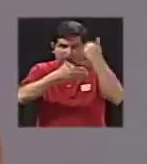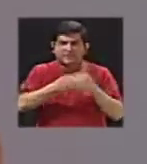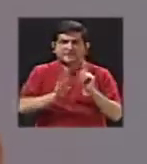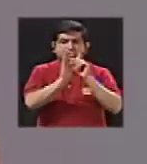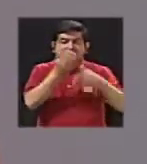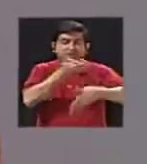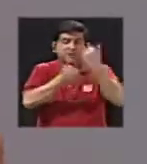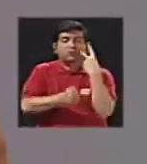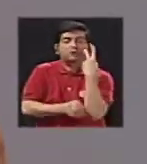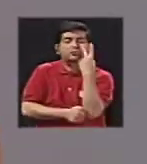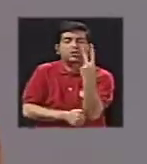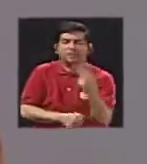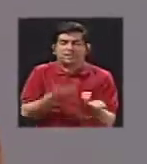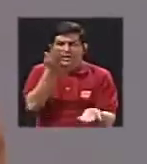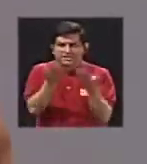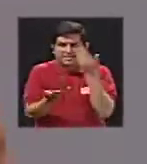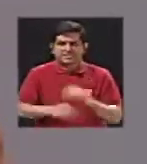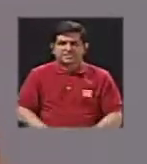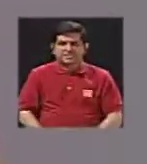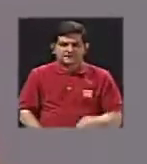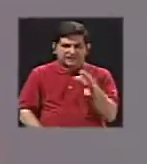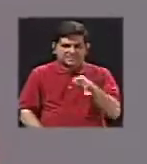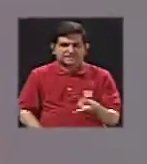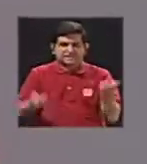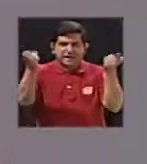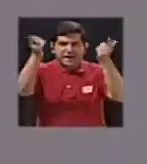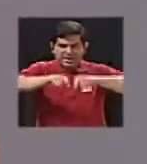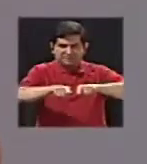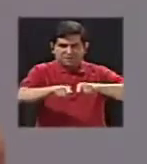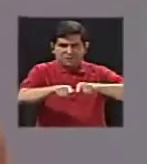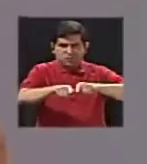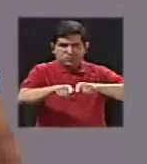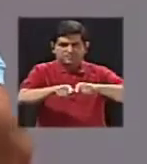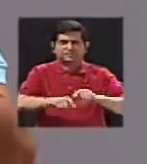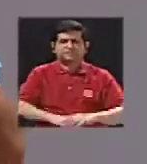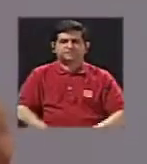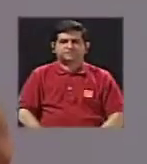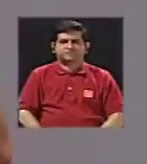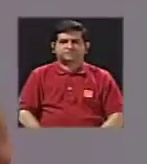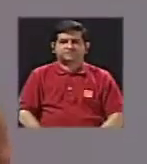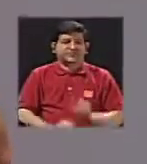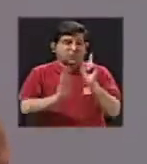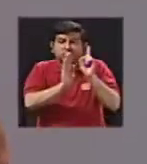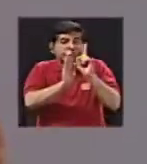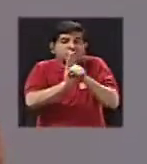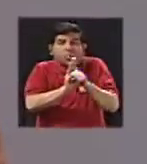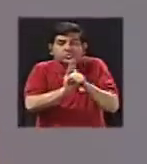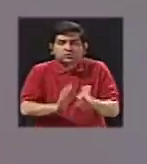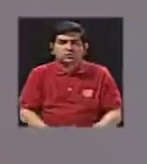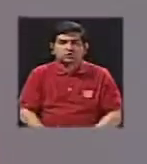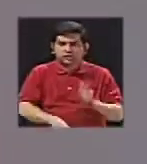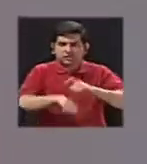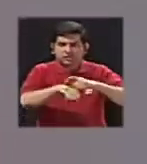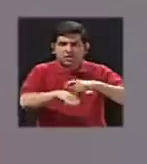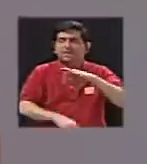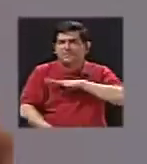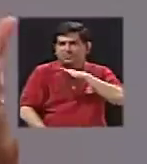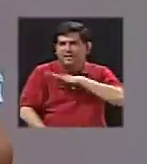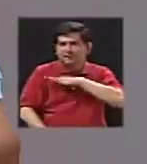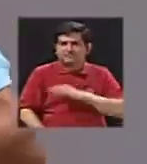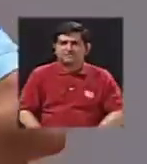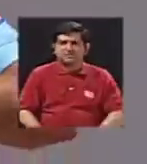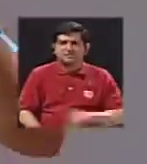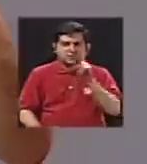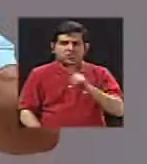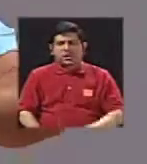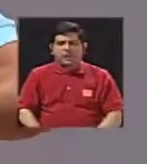podemos observar que se dan estos eventos. Entonces, pues, son segundos, ¿verdad? Es tiempo a favor, ¿verdad? En un